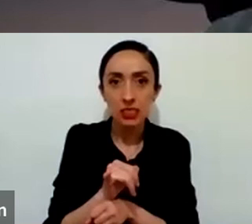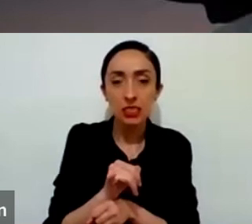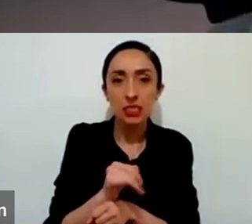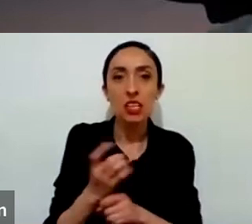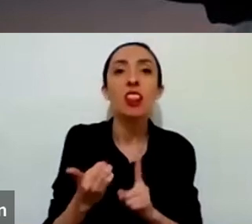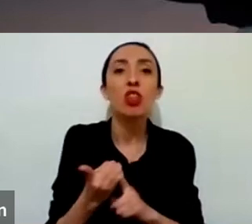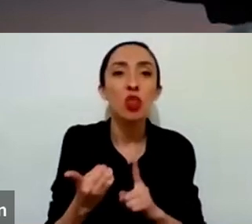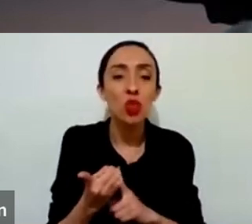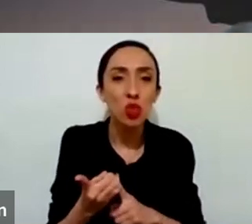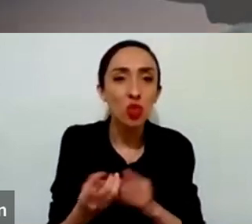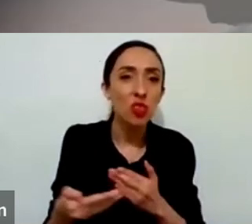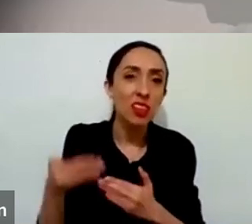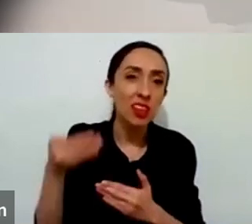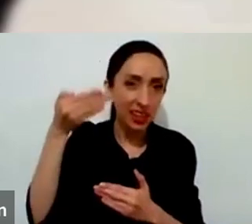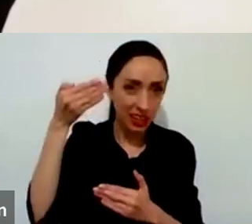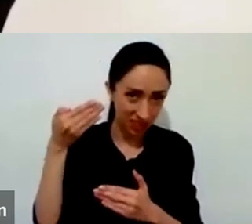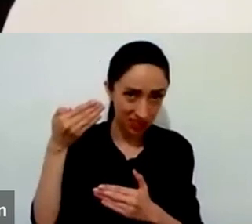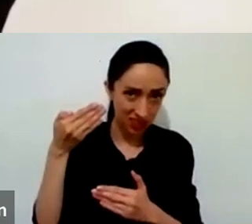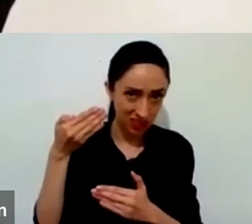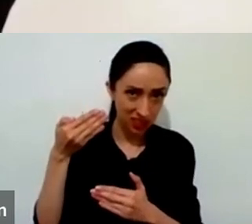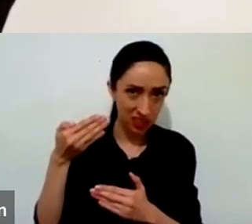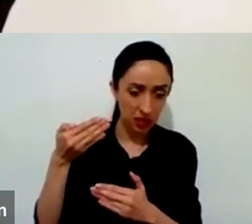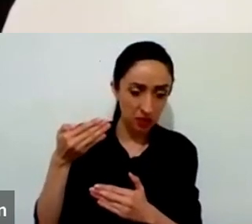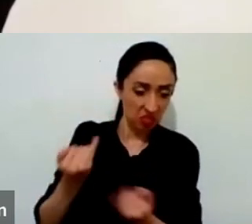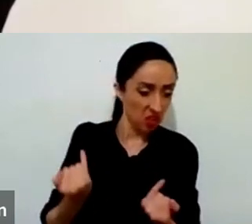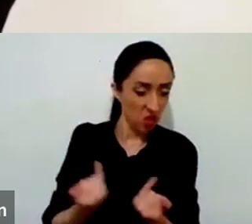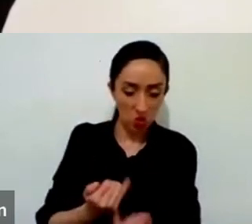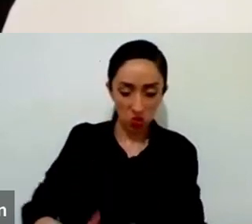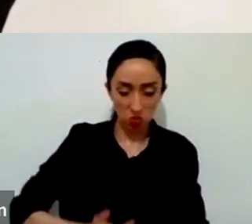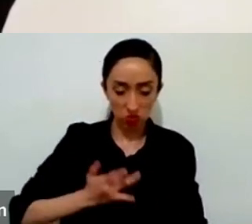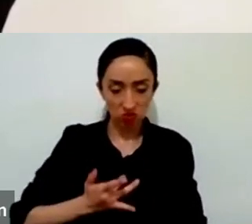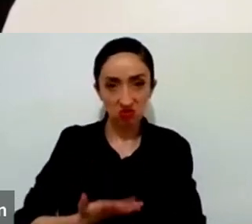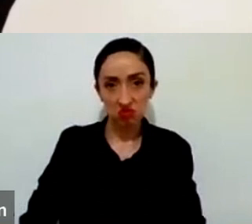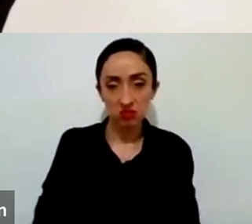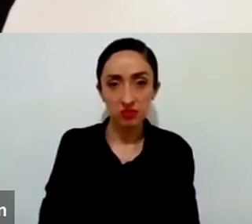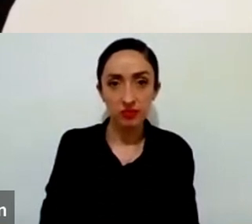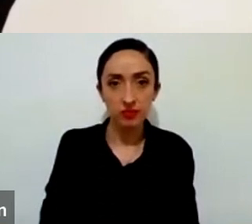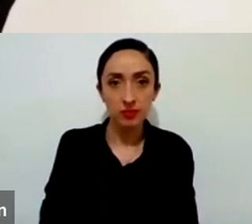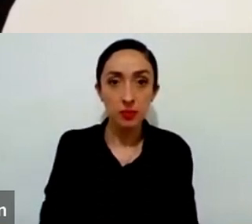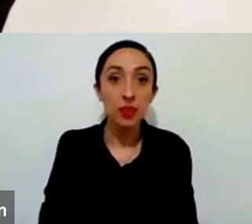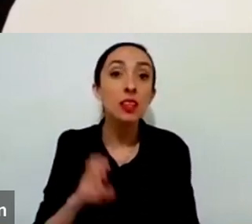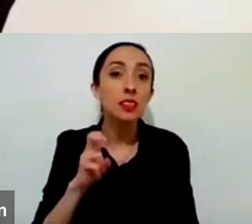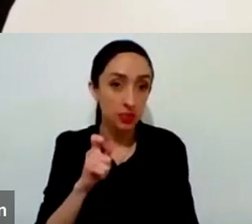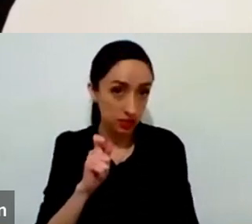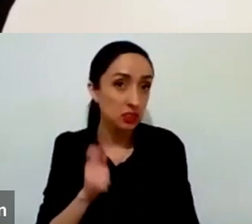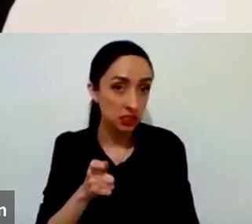nos mueve internamente. De esos que se trata este paso de repasar el día.